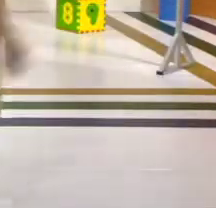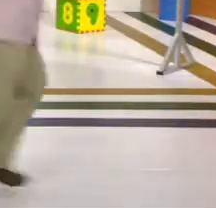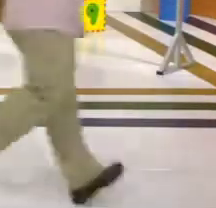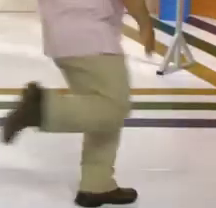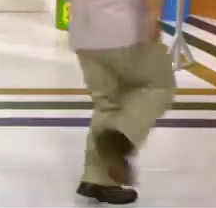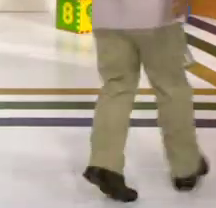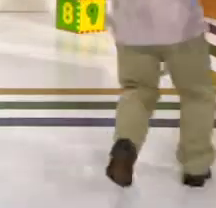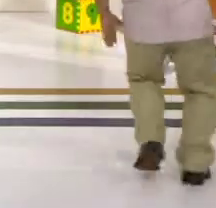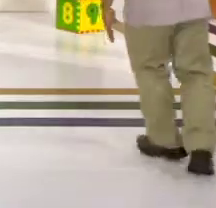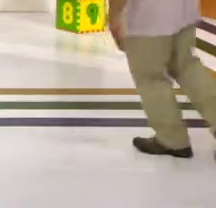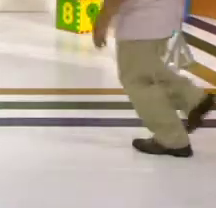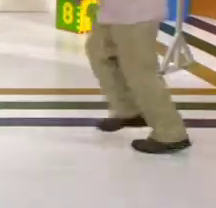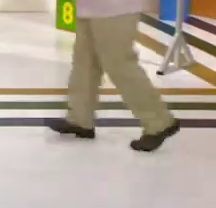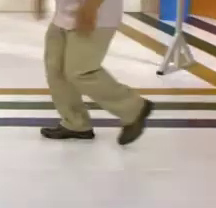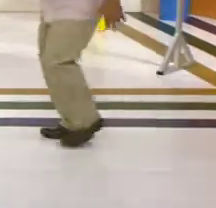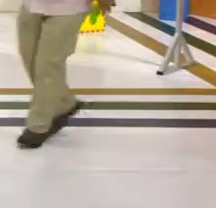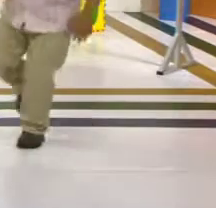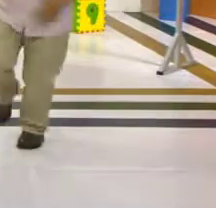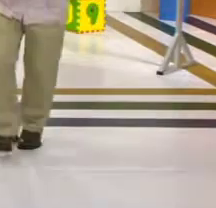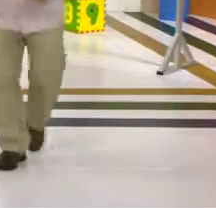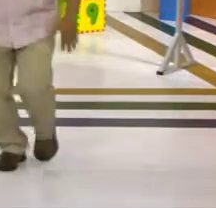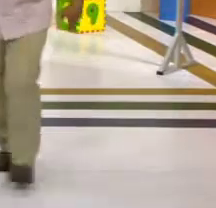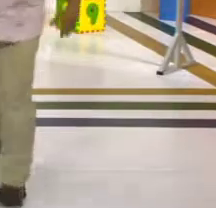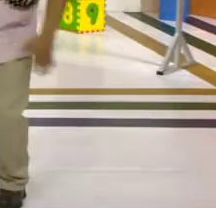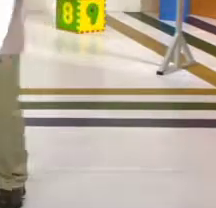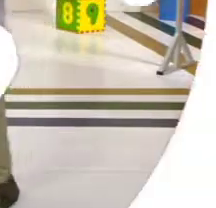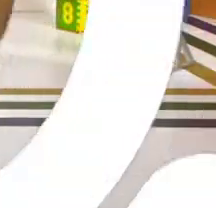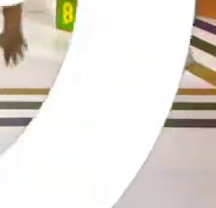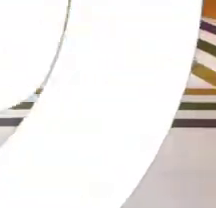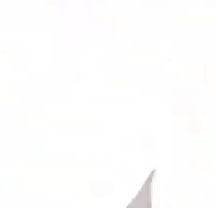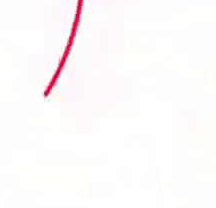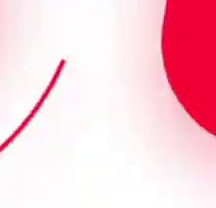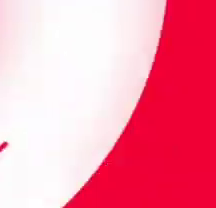verdad! ¡Eso! ¡Eso! ¡Vámonos!